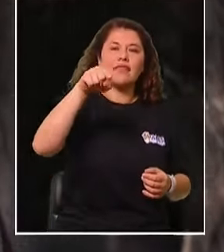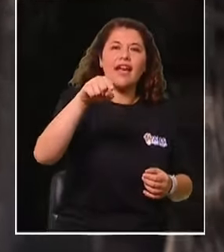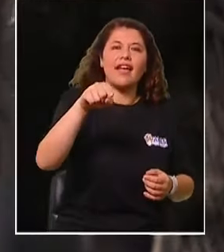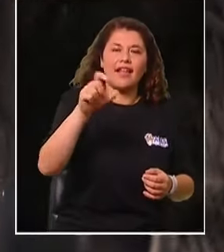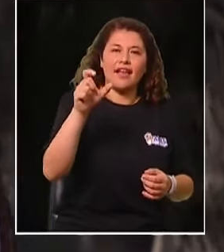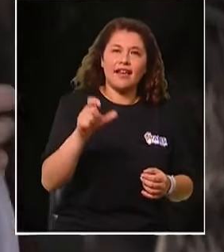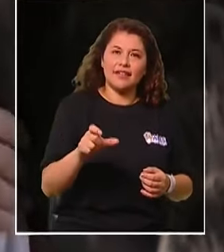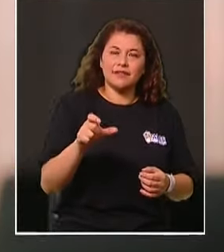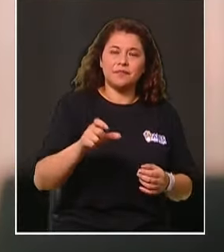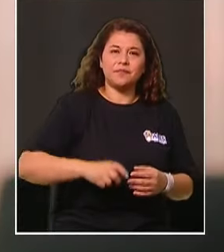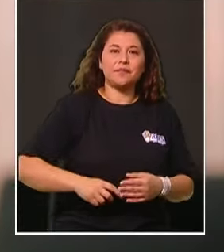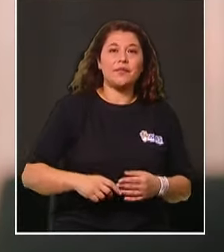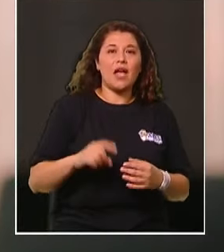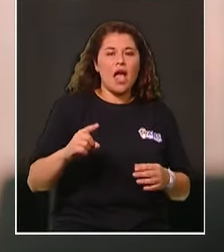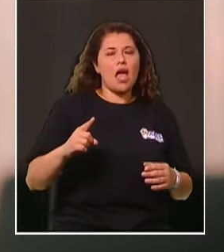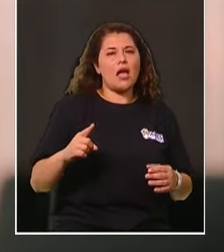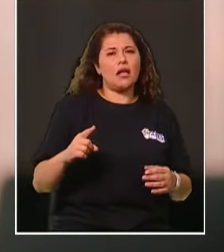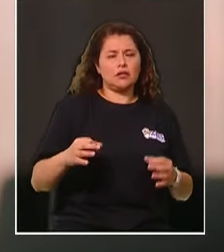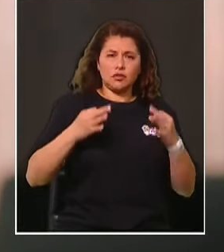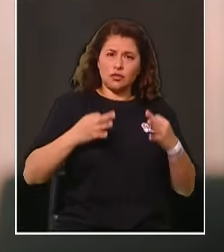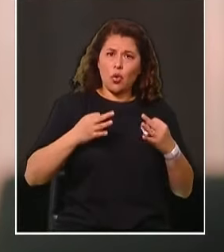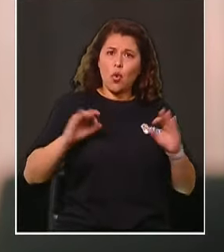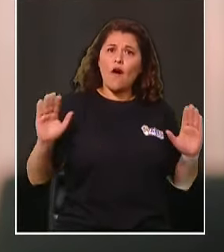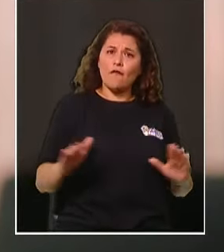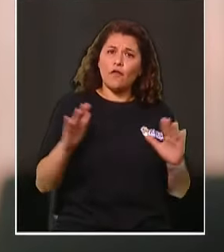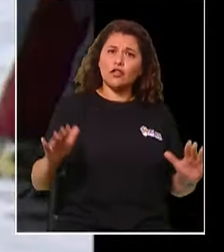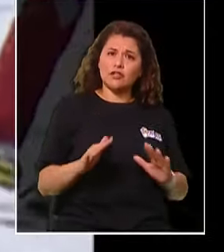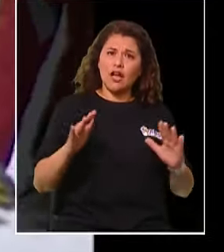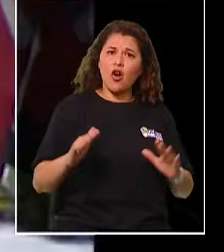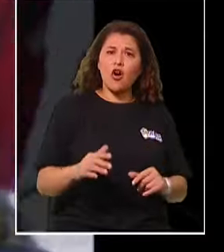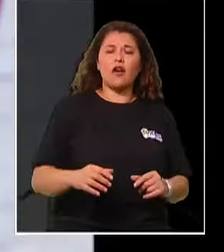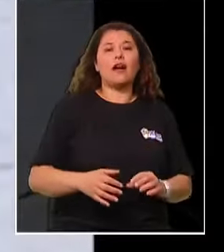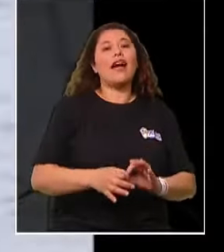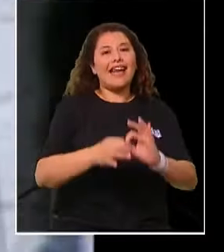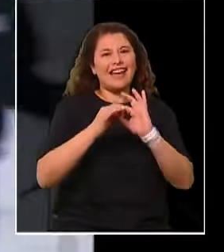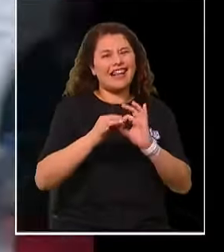esforzado, y él es lo que es también gracias a la Teletón.